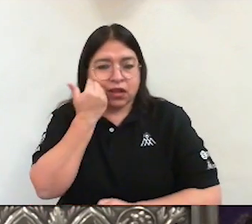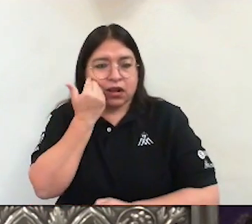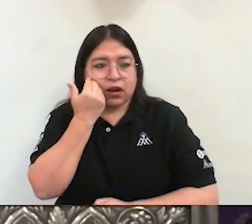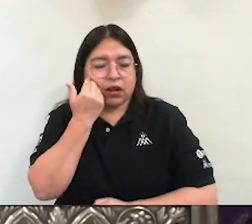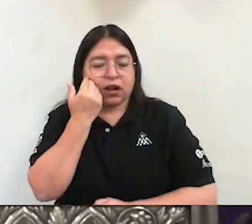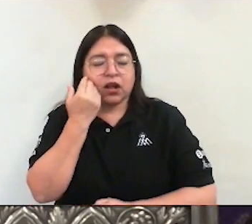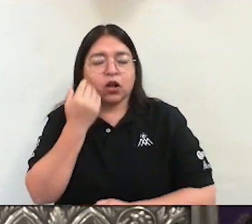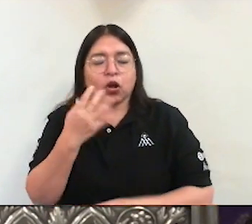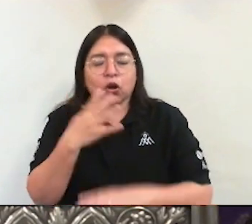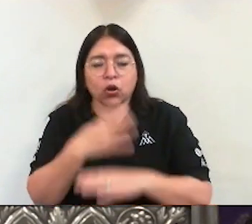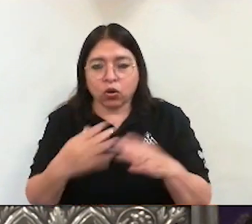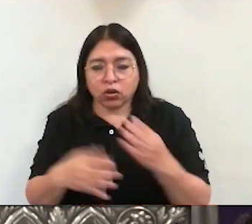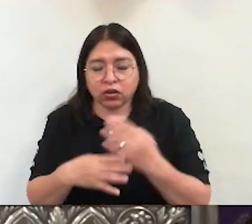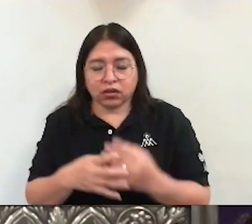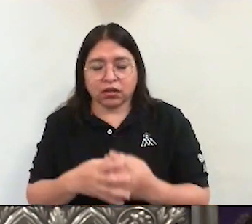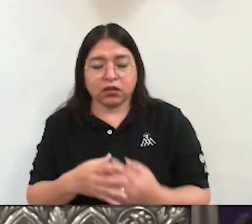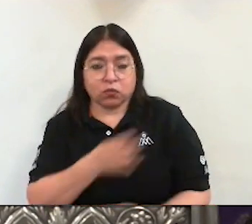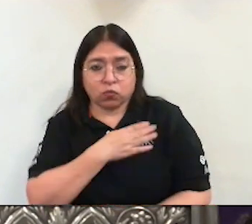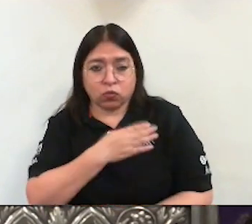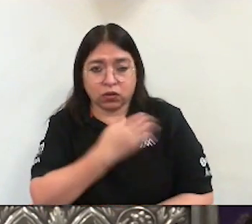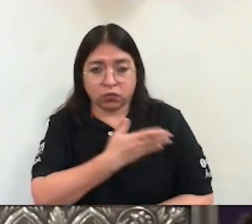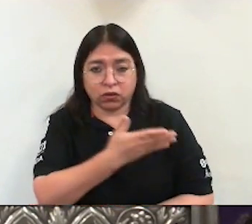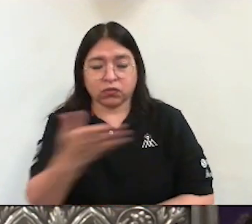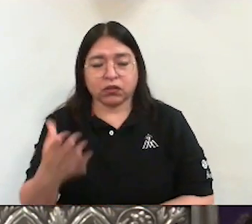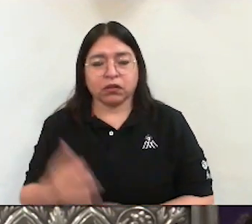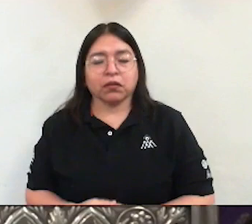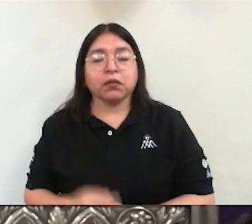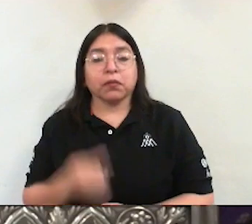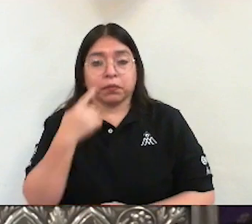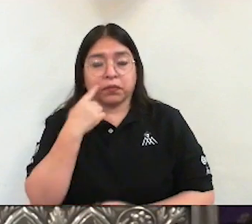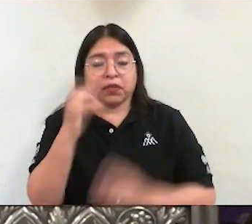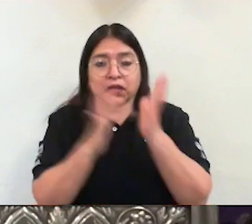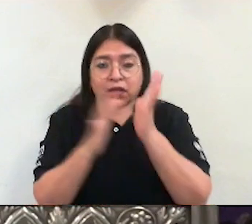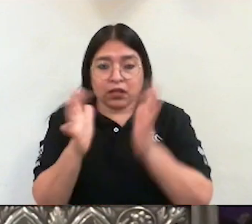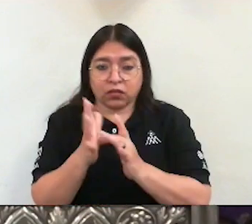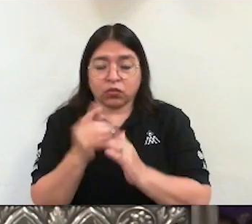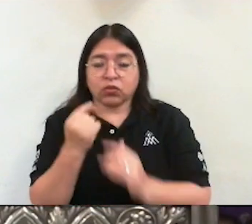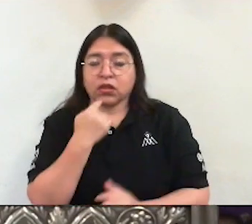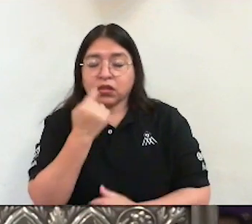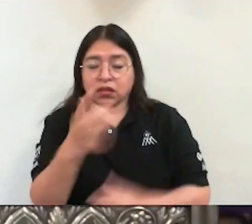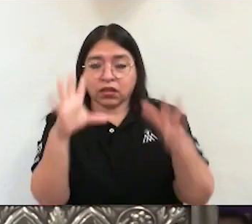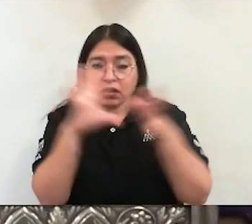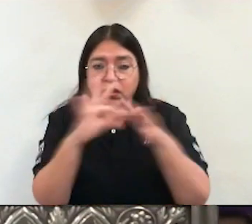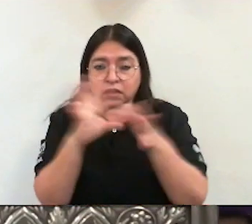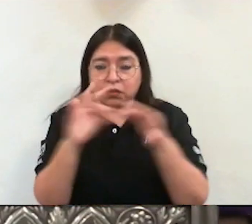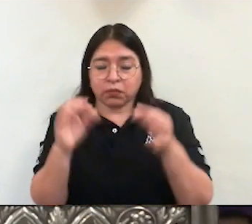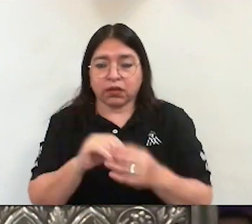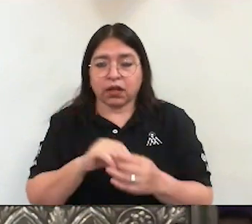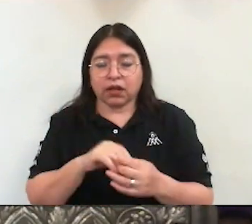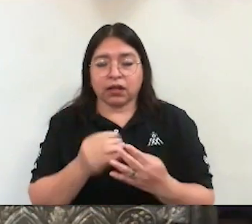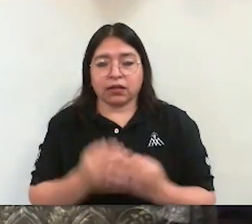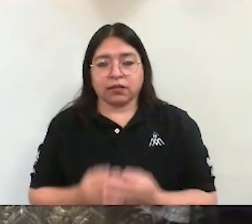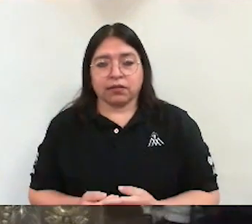Ya lo dijo también el Señor Jesús en el Evangelio de San Juan.